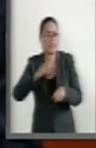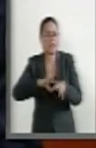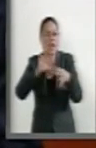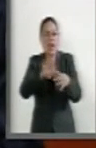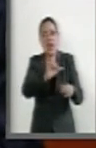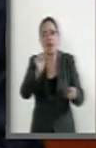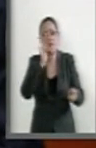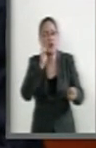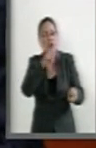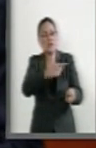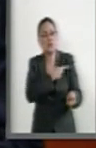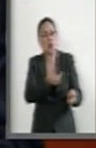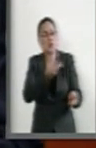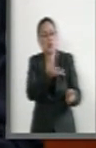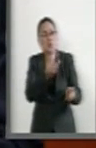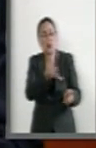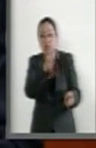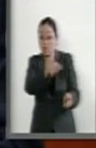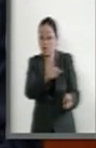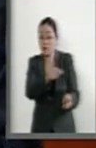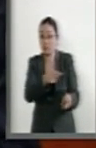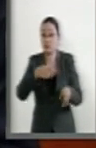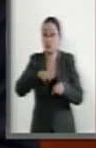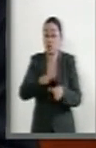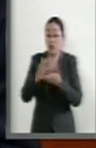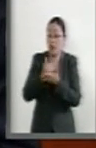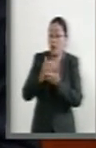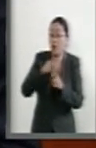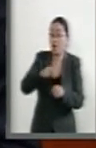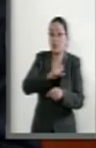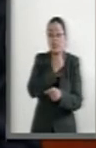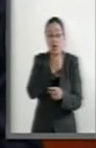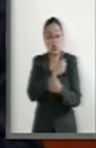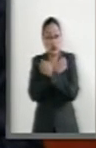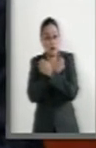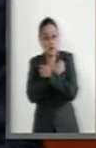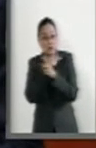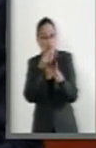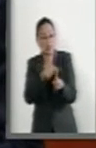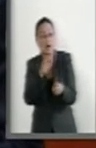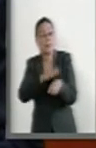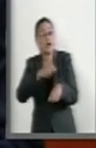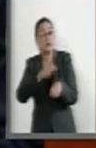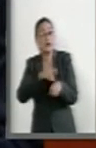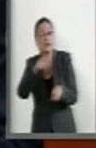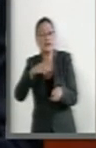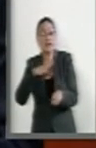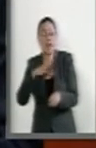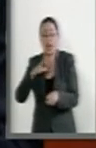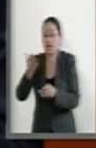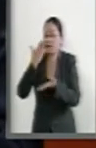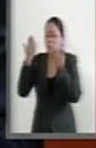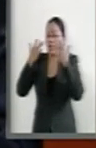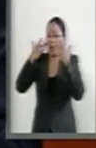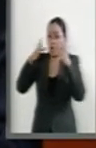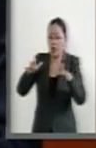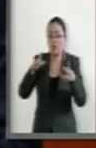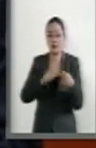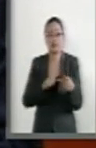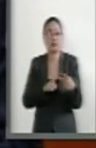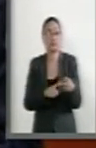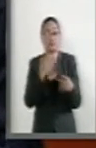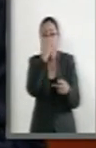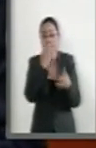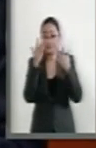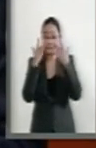no sólo en términos de ingresos, sino también en la salud y la educación, pues generalmente dejan los estudios y es muy fácil,